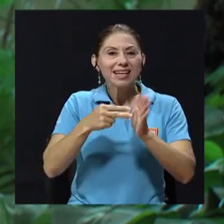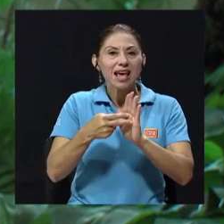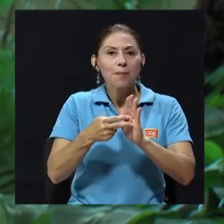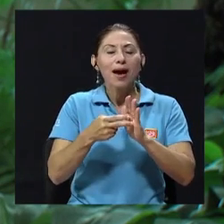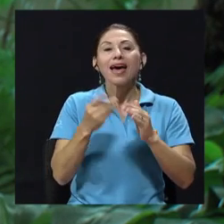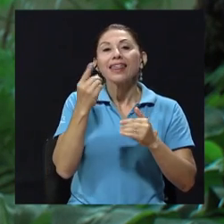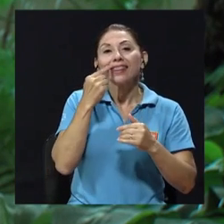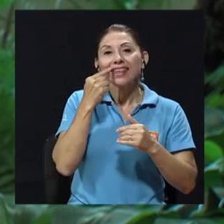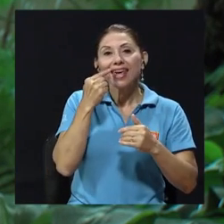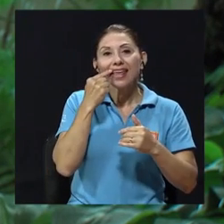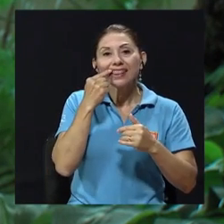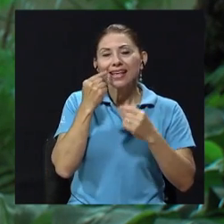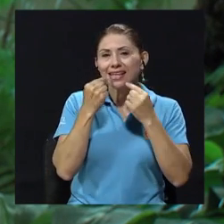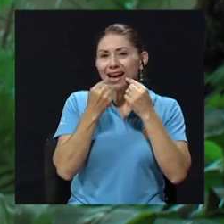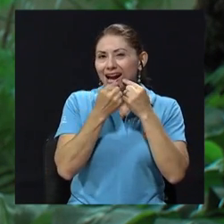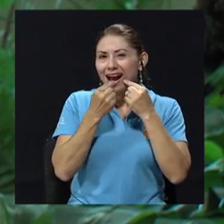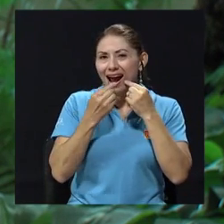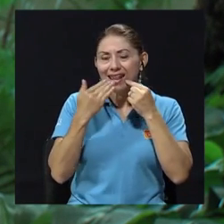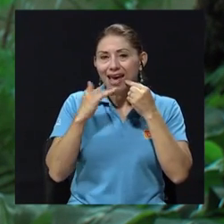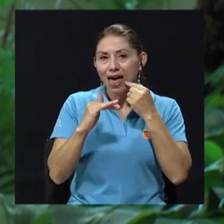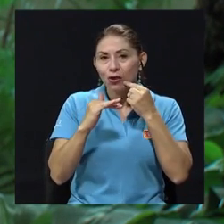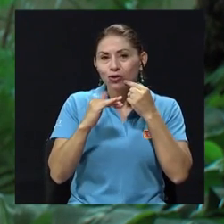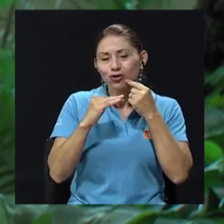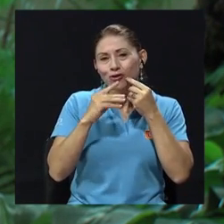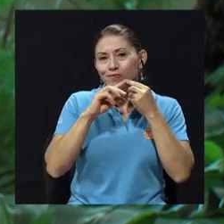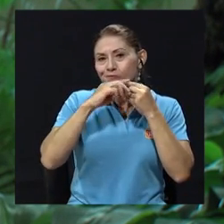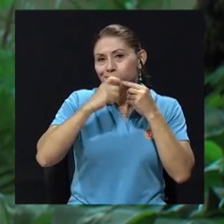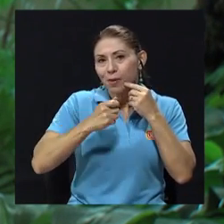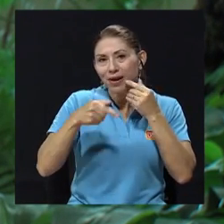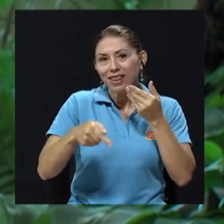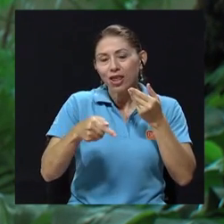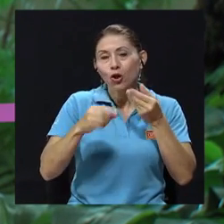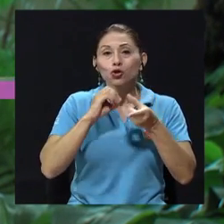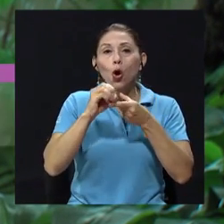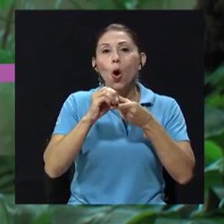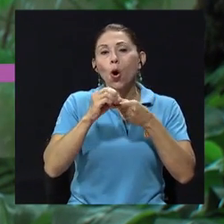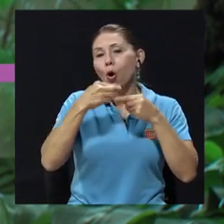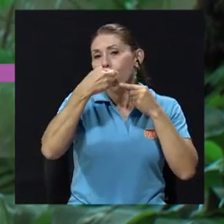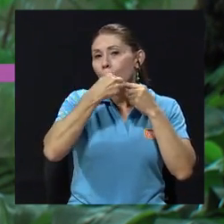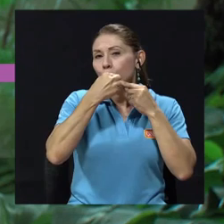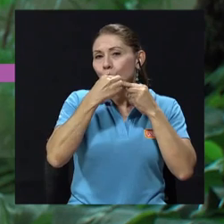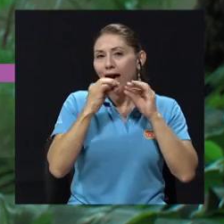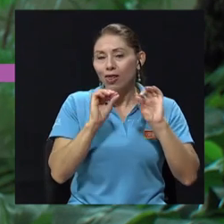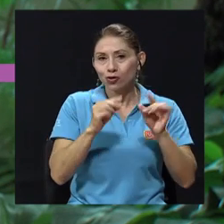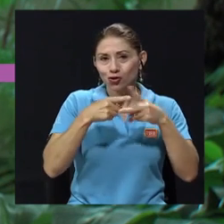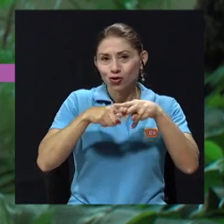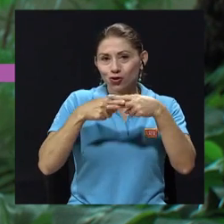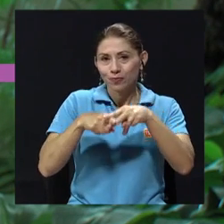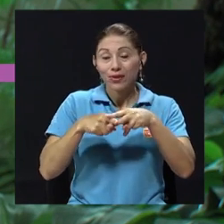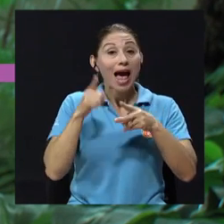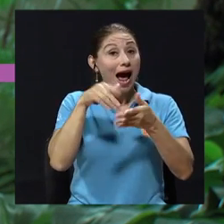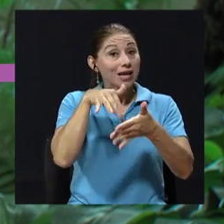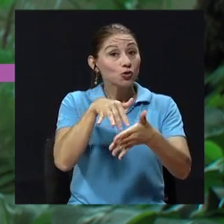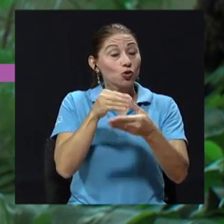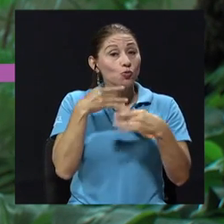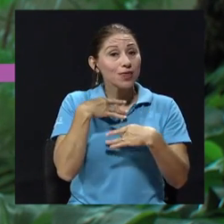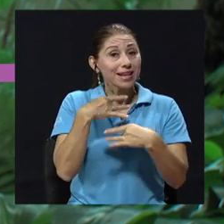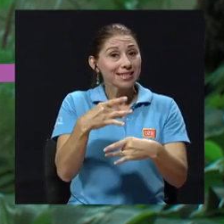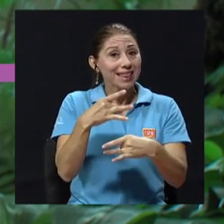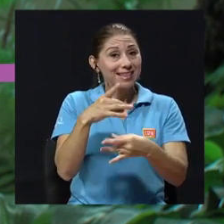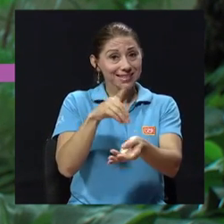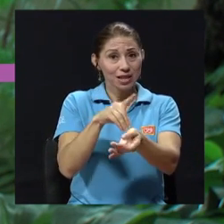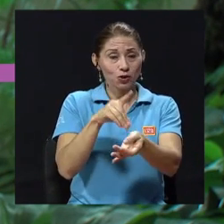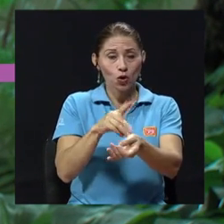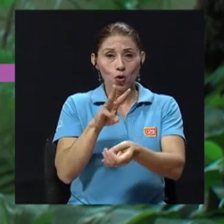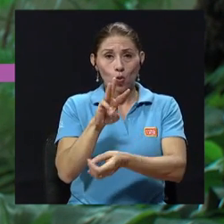Cariados, dientes cariados, perdidos y obturados. Hay estudios bastante interesantes, uno que hizo el doctor William Brenes,